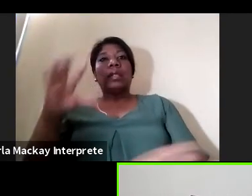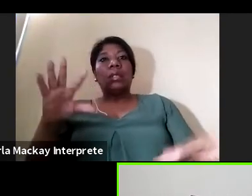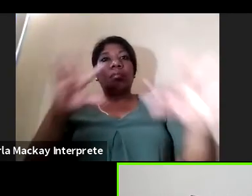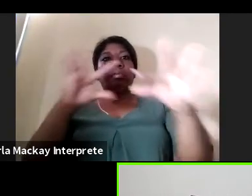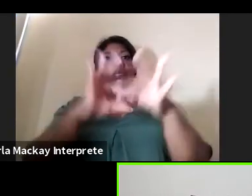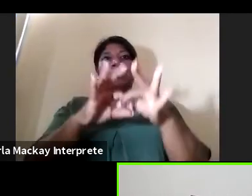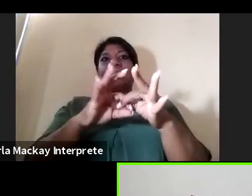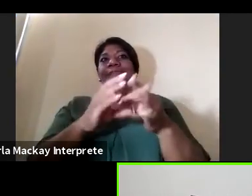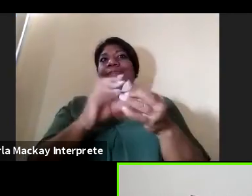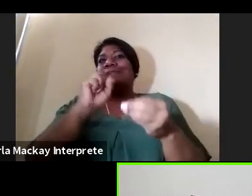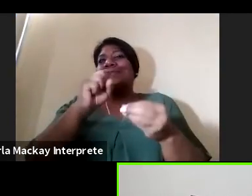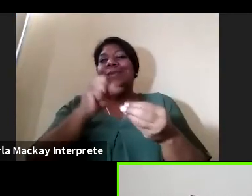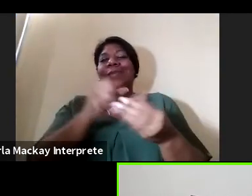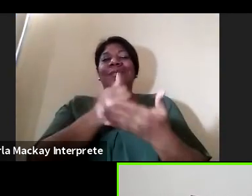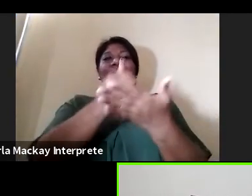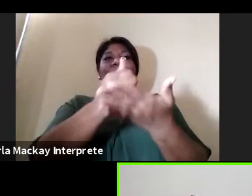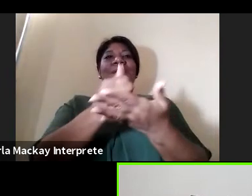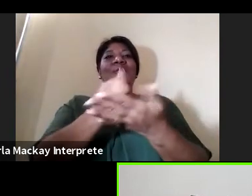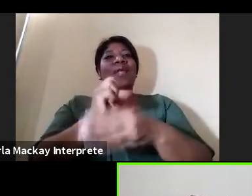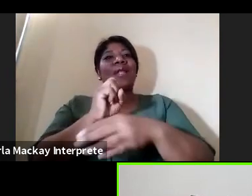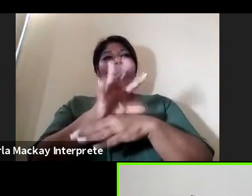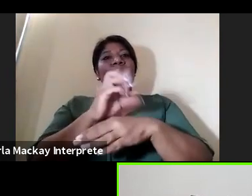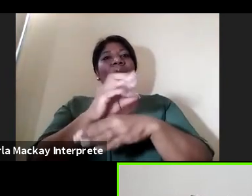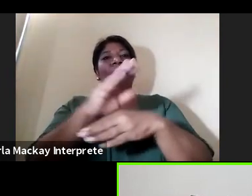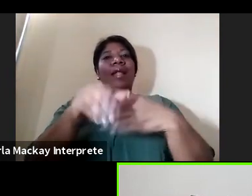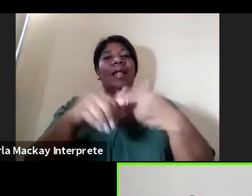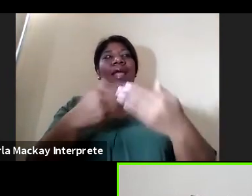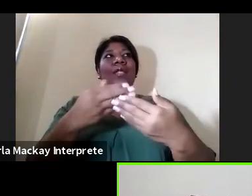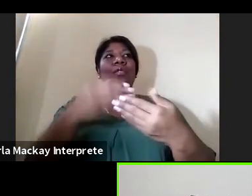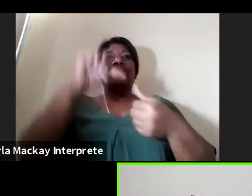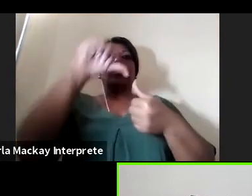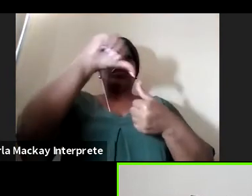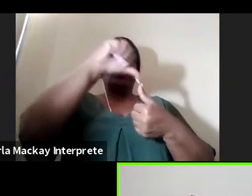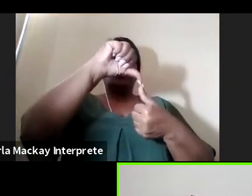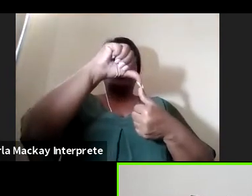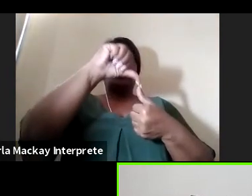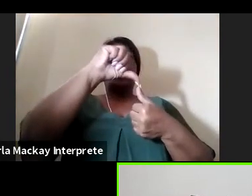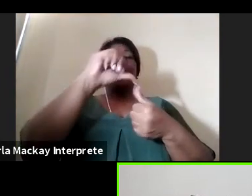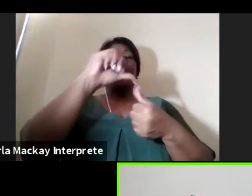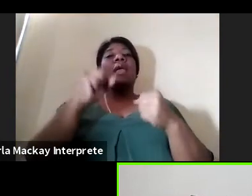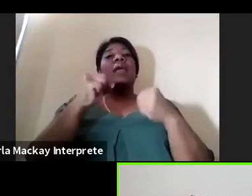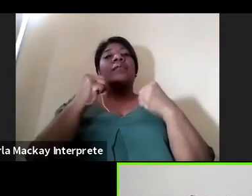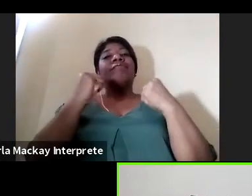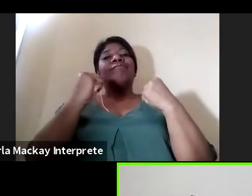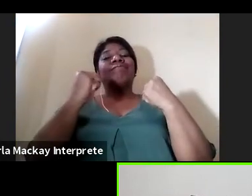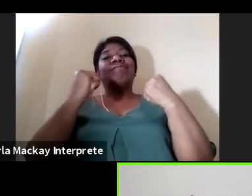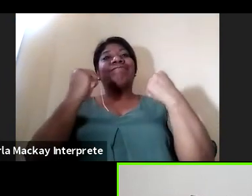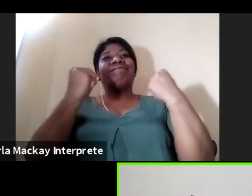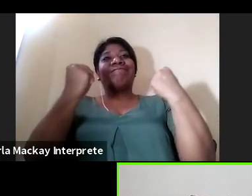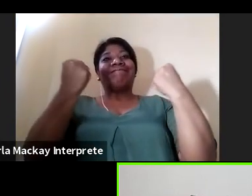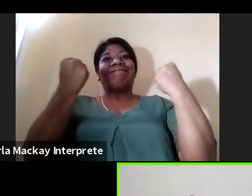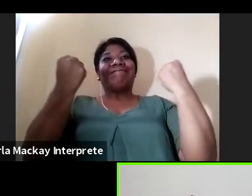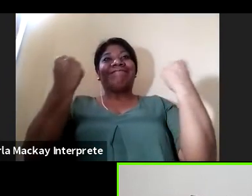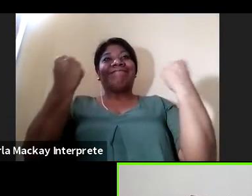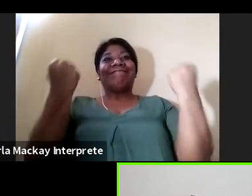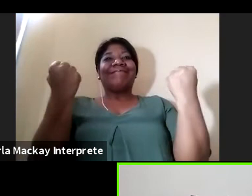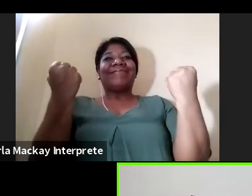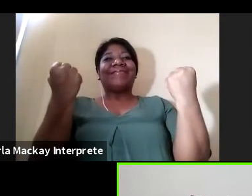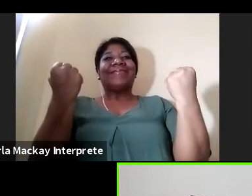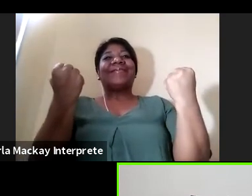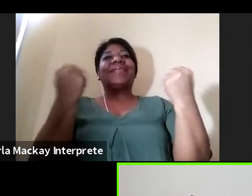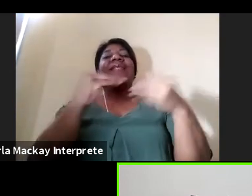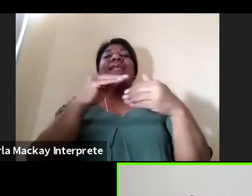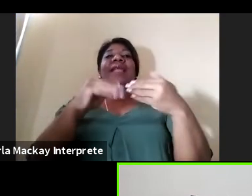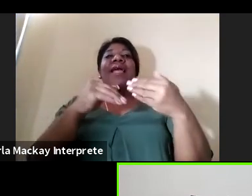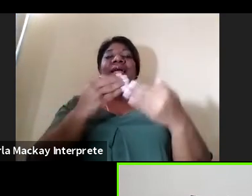y en cuanto a esta experiencia y fortalecer obviamente con la experiencia que tengamos con todos estos investigadores